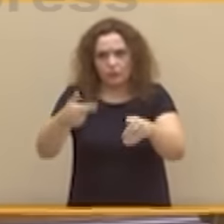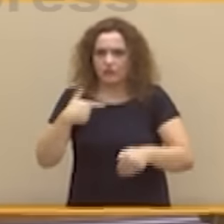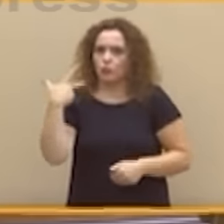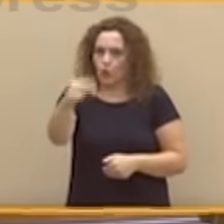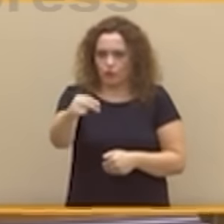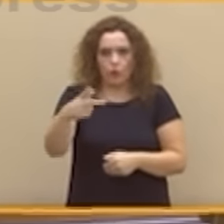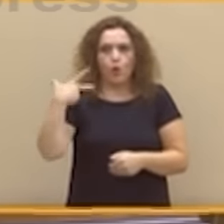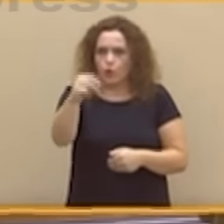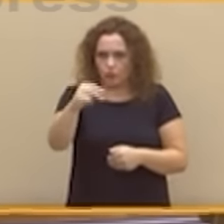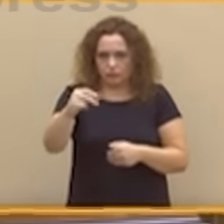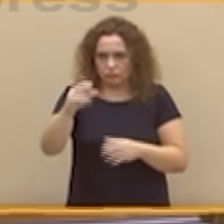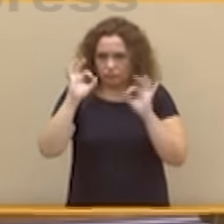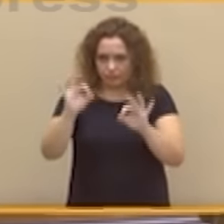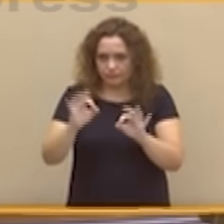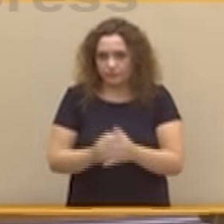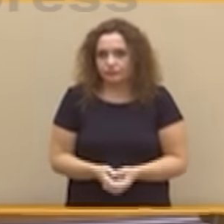señor Rajoy.